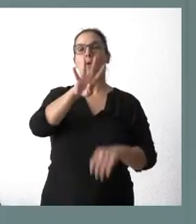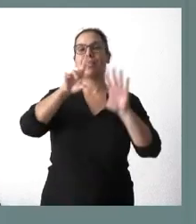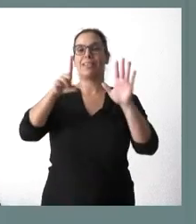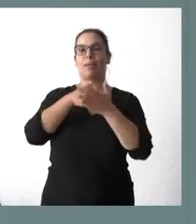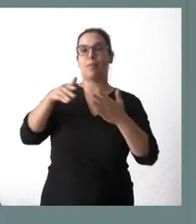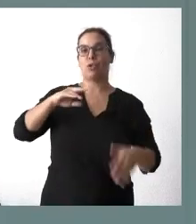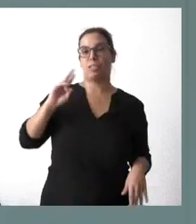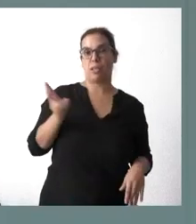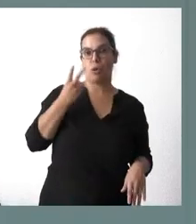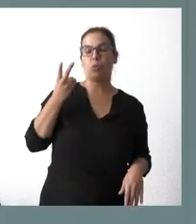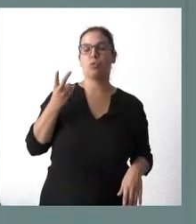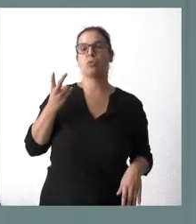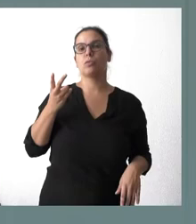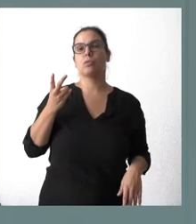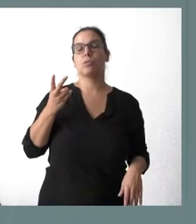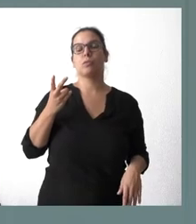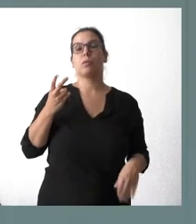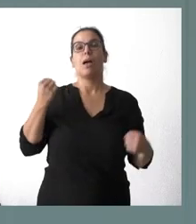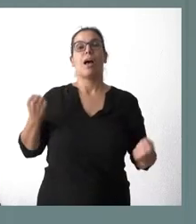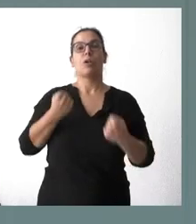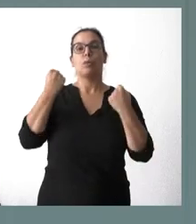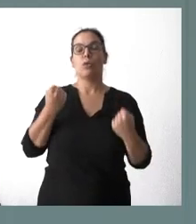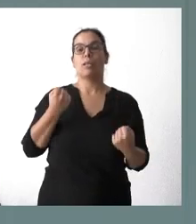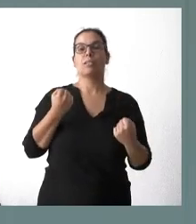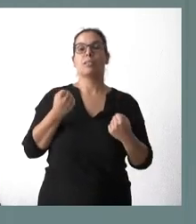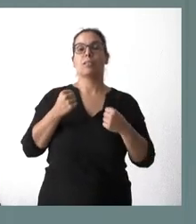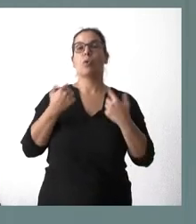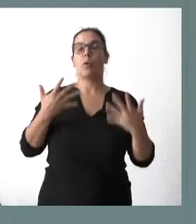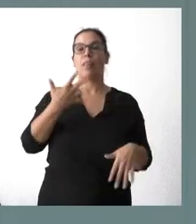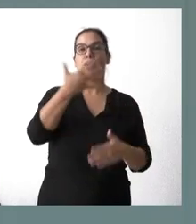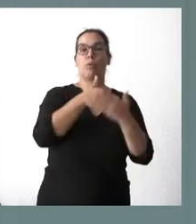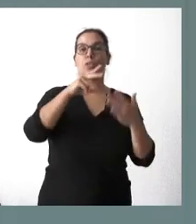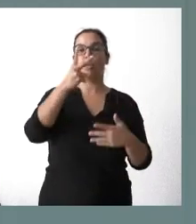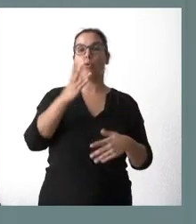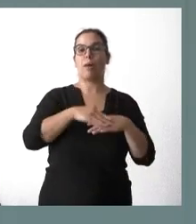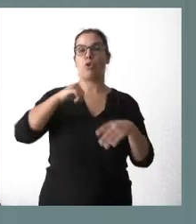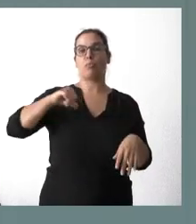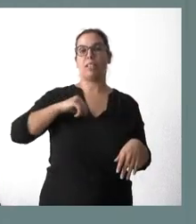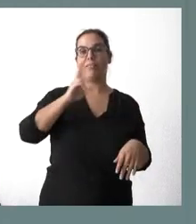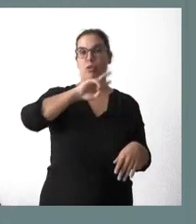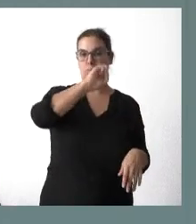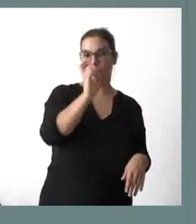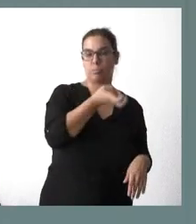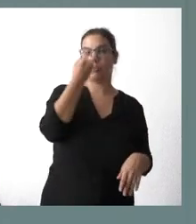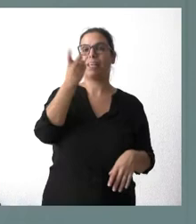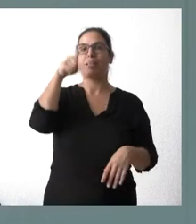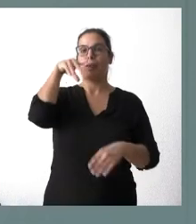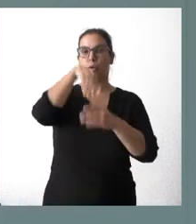millones de euros. Las actuaciones, 5 millones de euros en diversos hospitales de Valladolid, incluye un